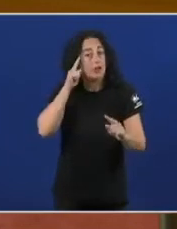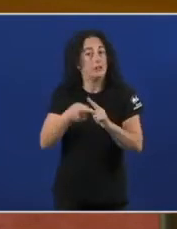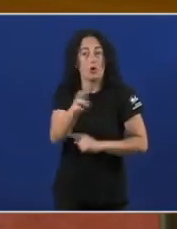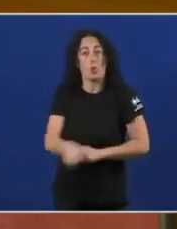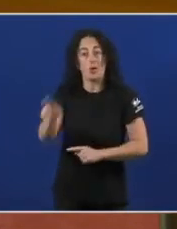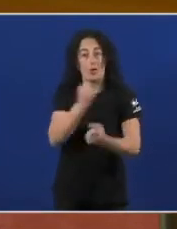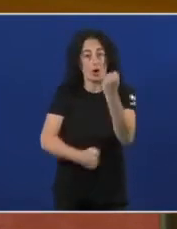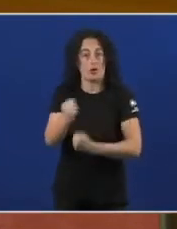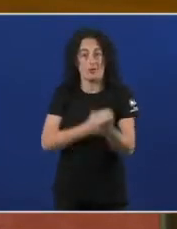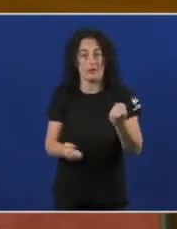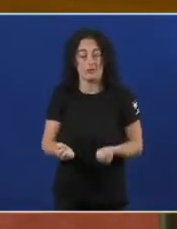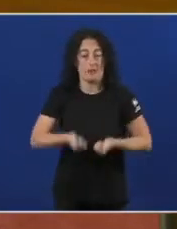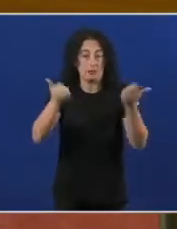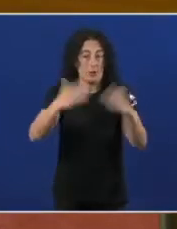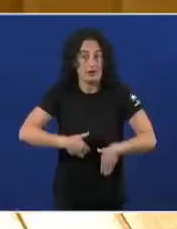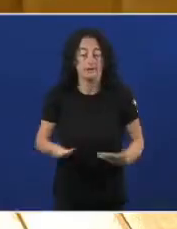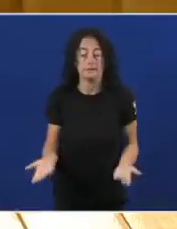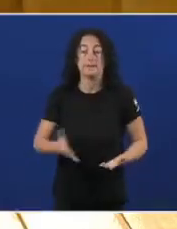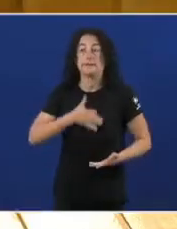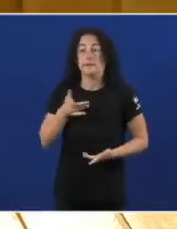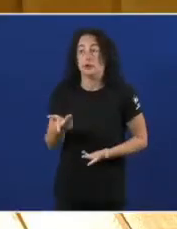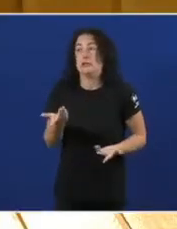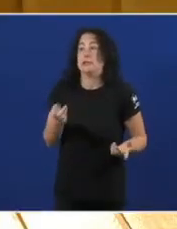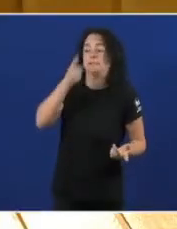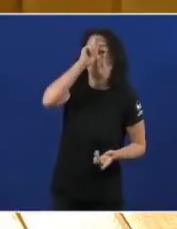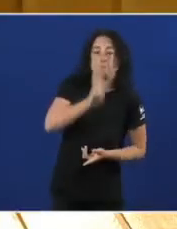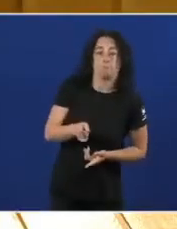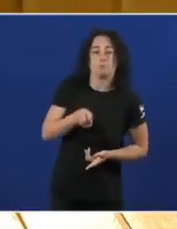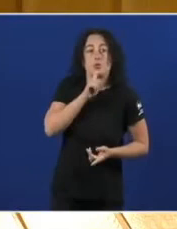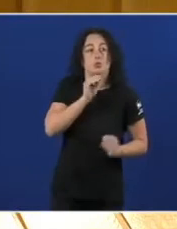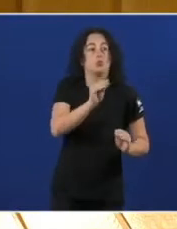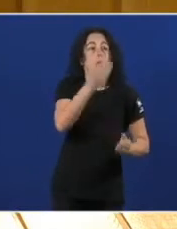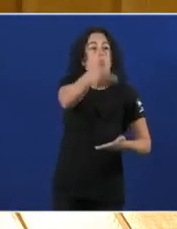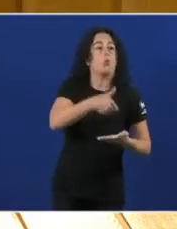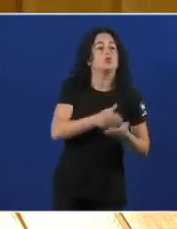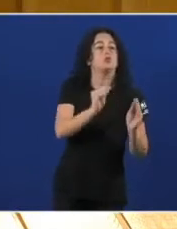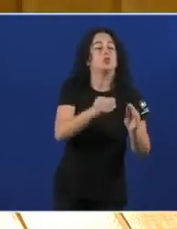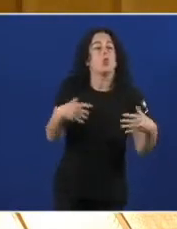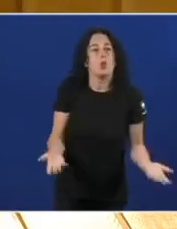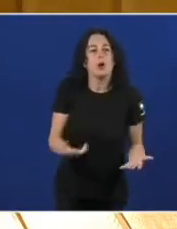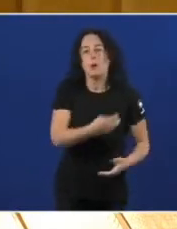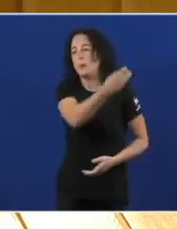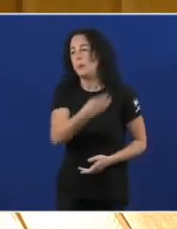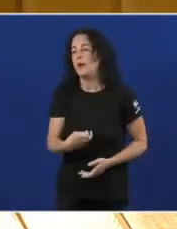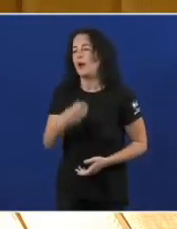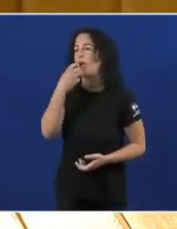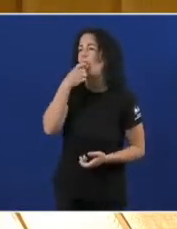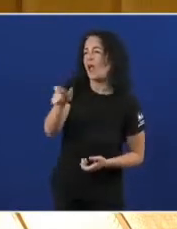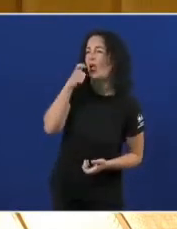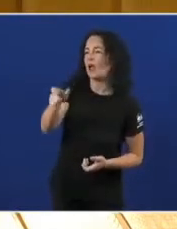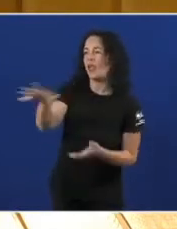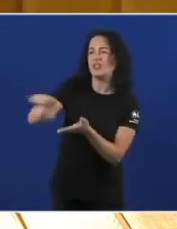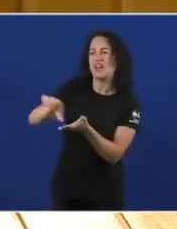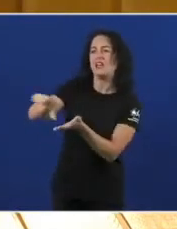económica E aquí Pois claro É que non sabemos Cale a súa proposta So sabemos Que ven aquí A queixarse do centralismo